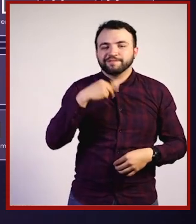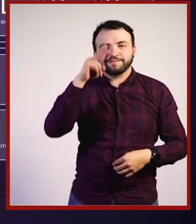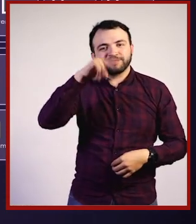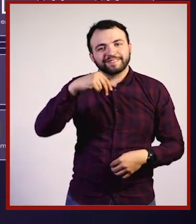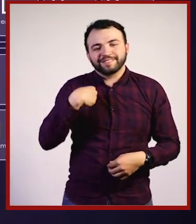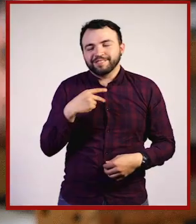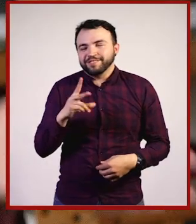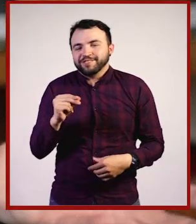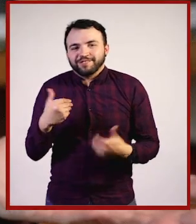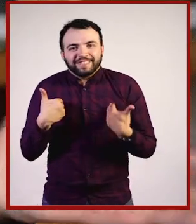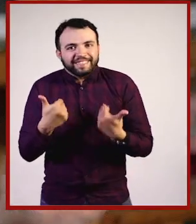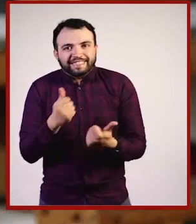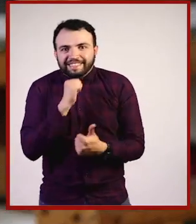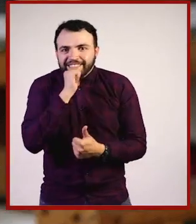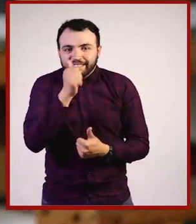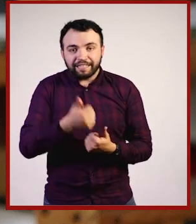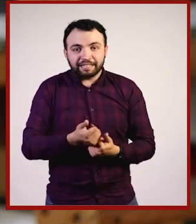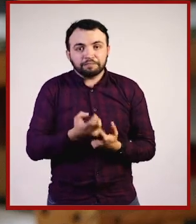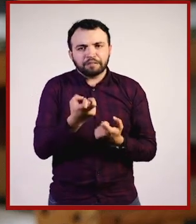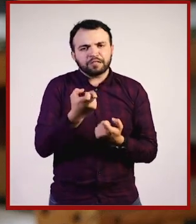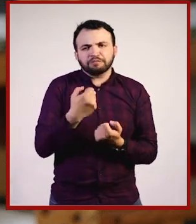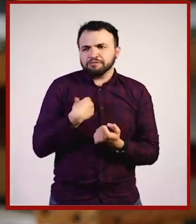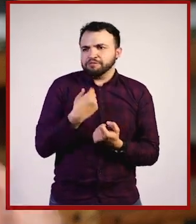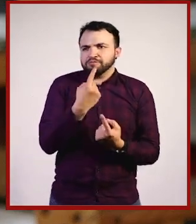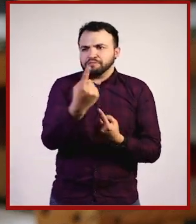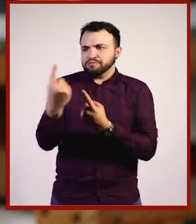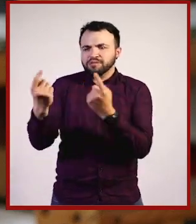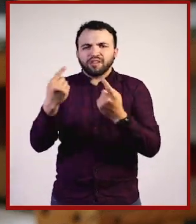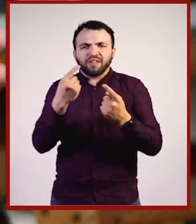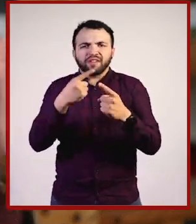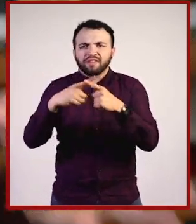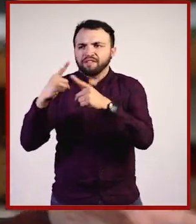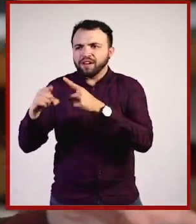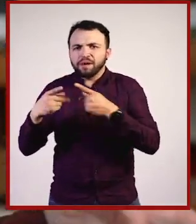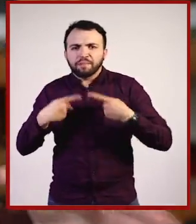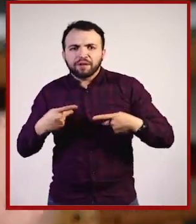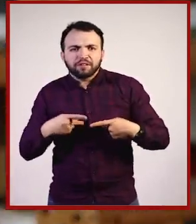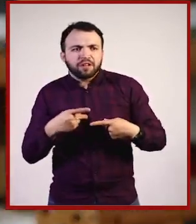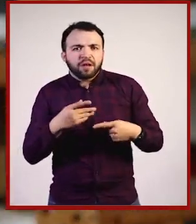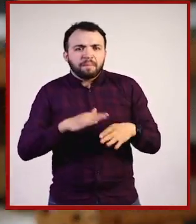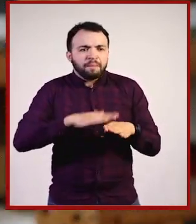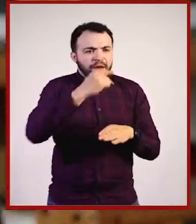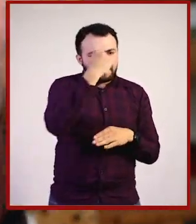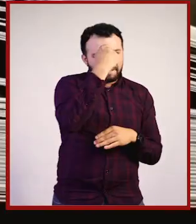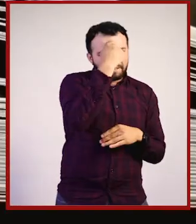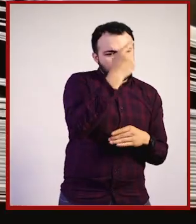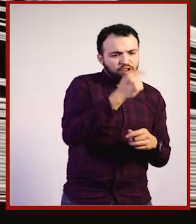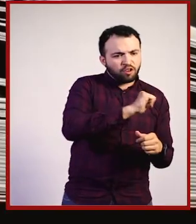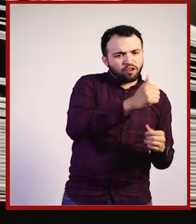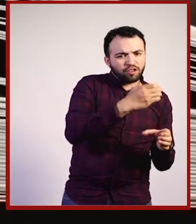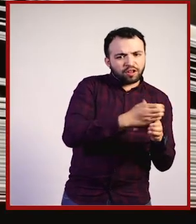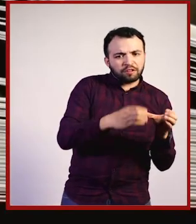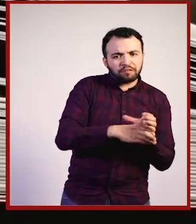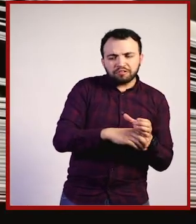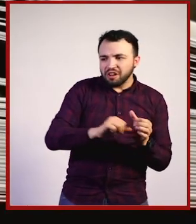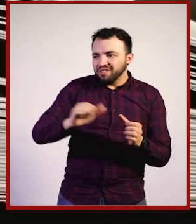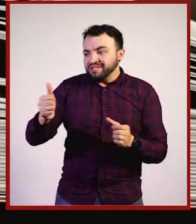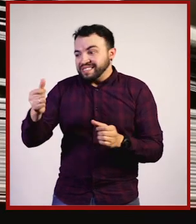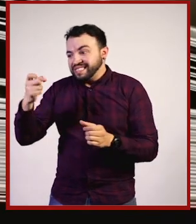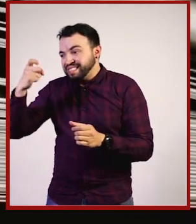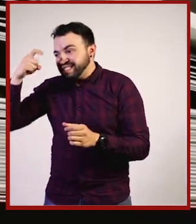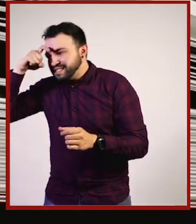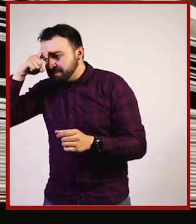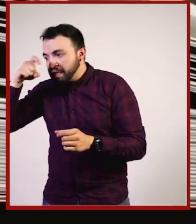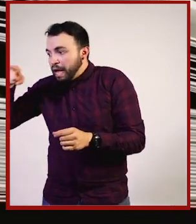de entenderla. Y así está hecho, yo creo que cualquier persona, hay cosas que se te facilitan más que otras. A mí lo que me gustaba eran las